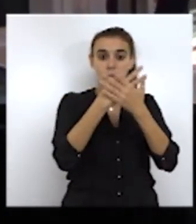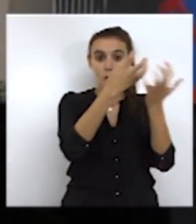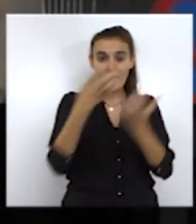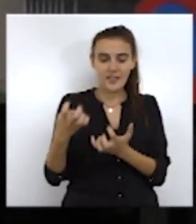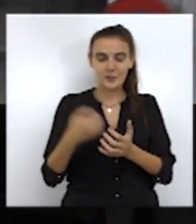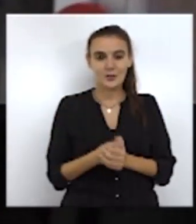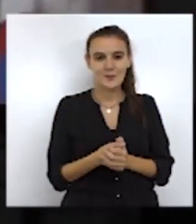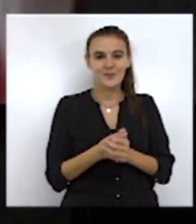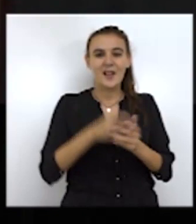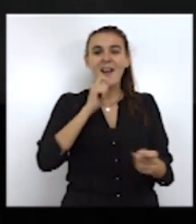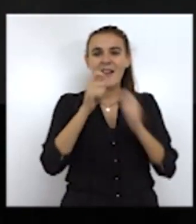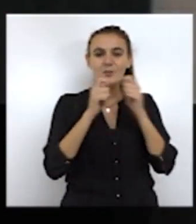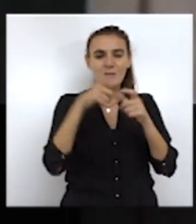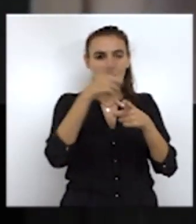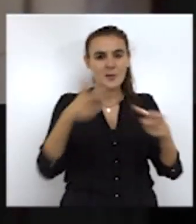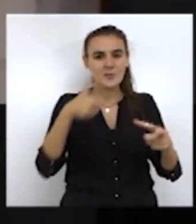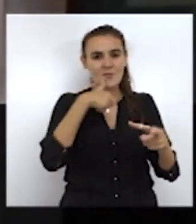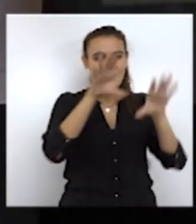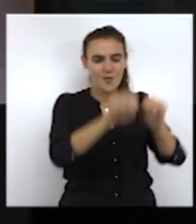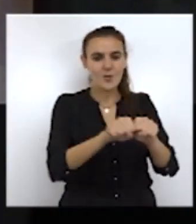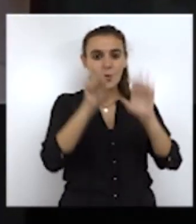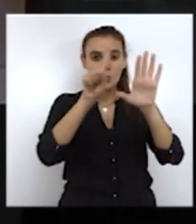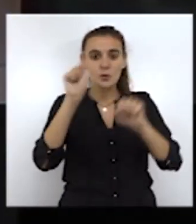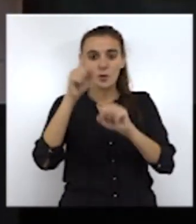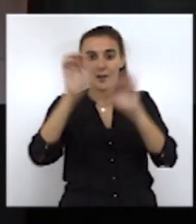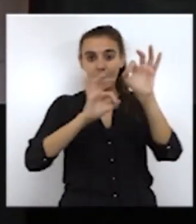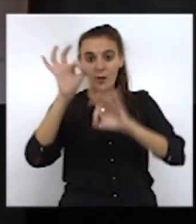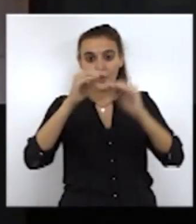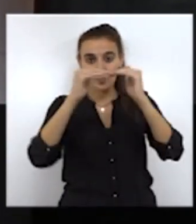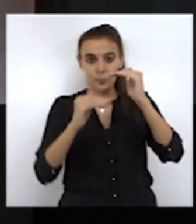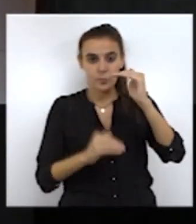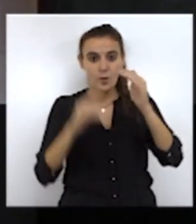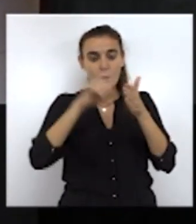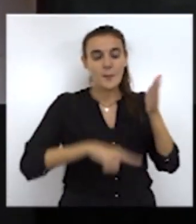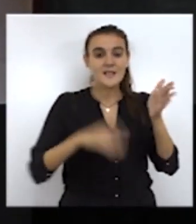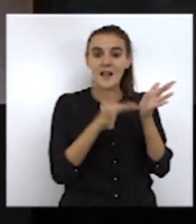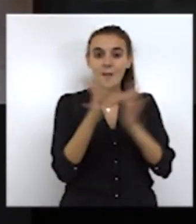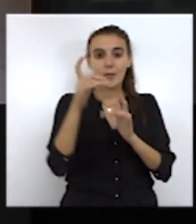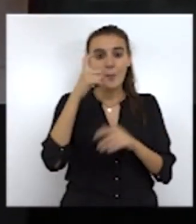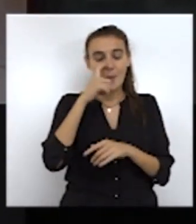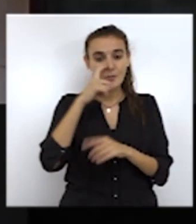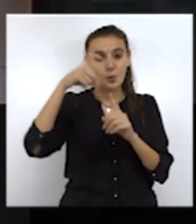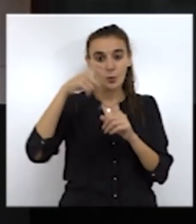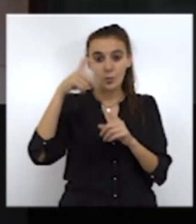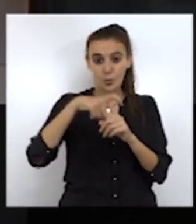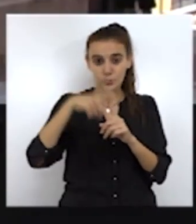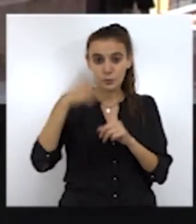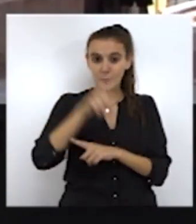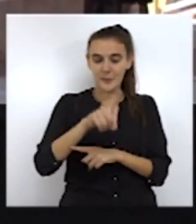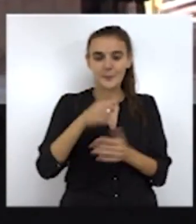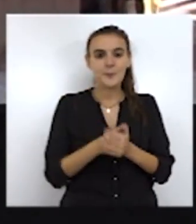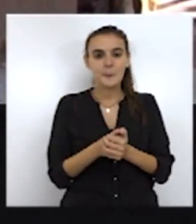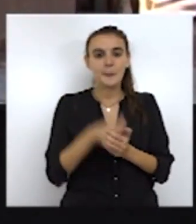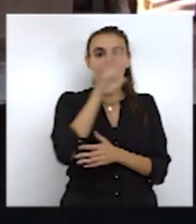Según esta encuesta, en la ciudad el número de ocupados ha caído un 6% respecto a los meses de abril, mayo y junio. La tasa de ocupación se